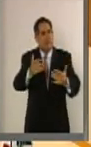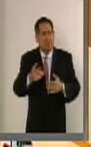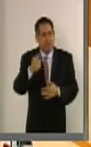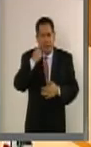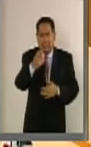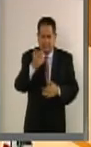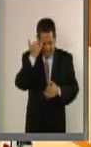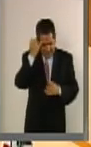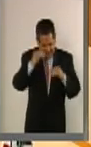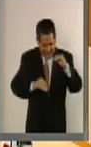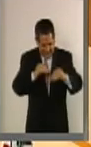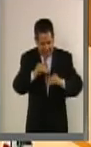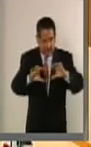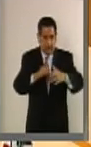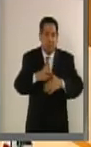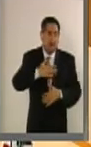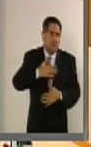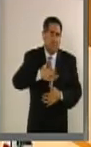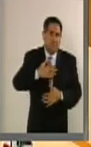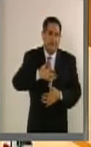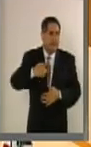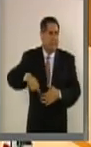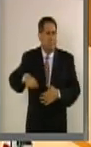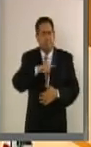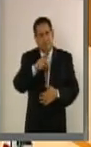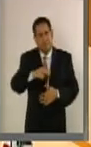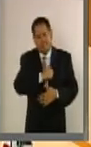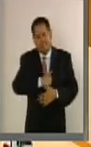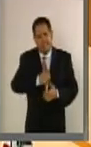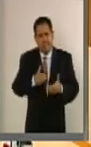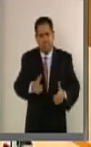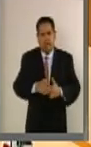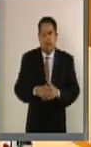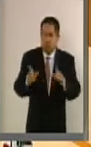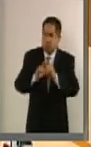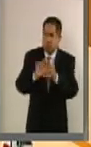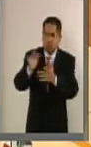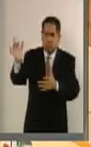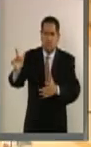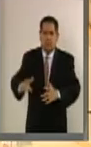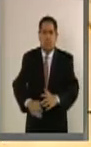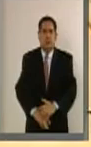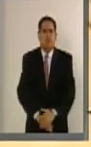están construyendo en nuestras lastimadas calles. Muchas gracias.